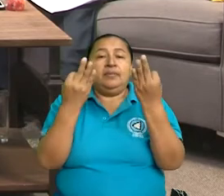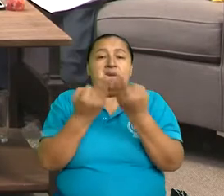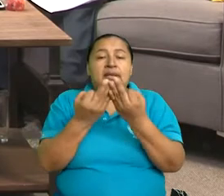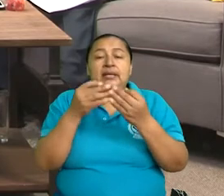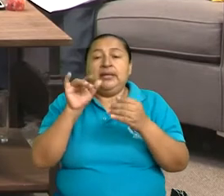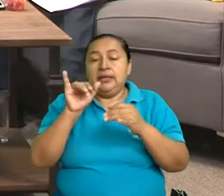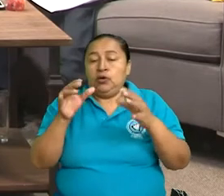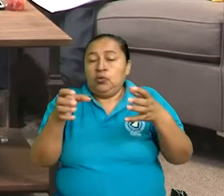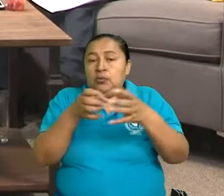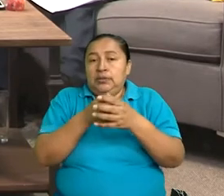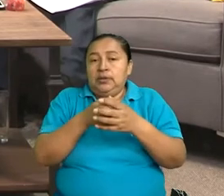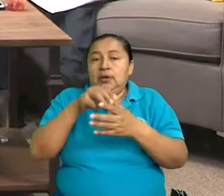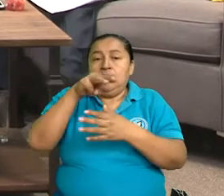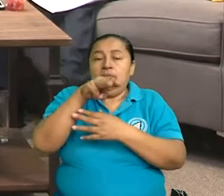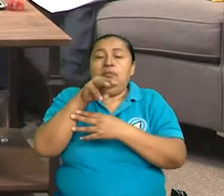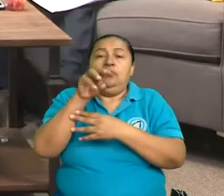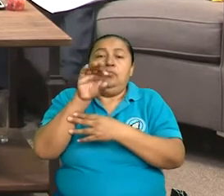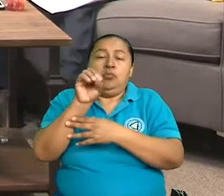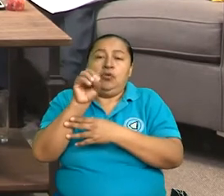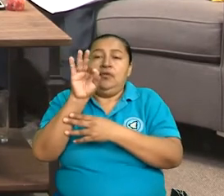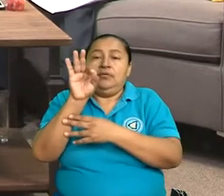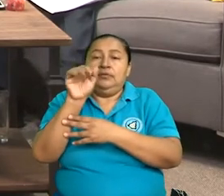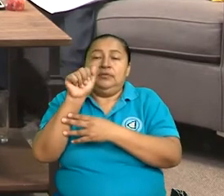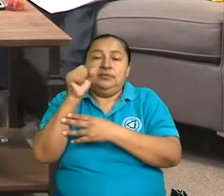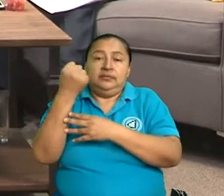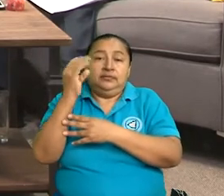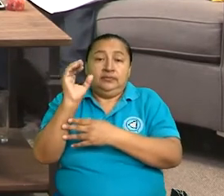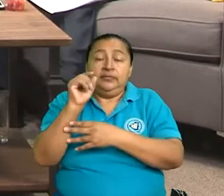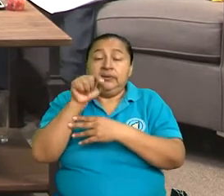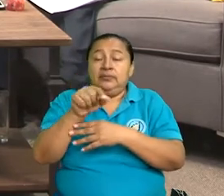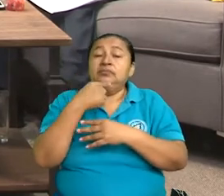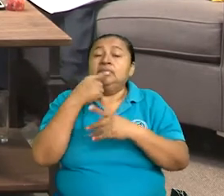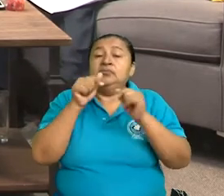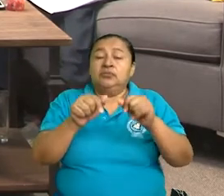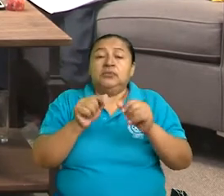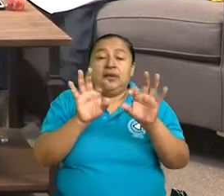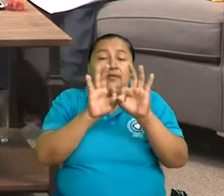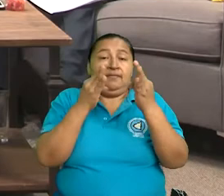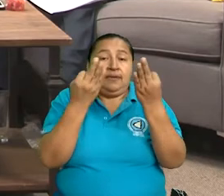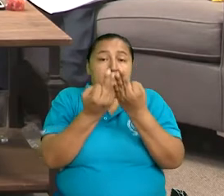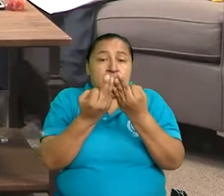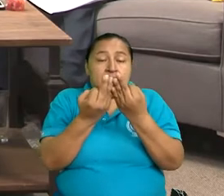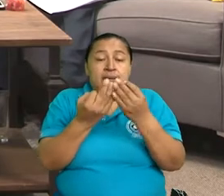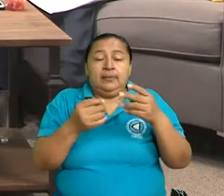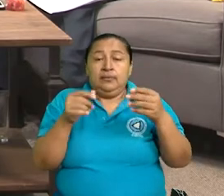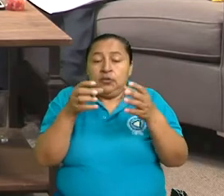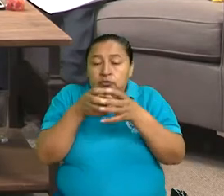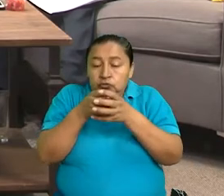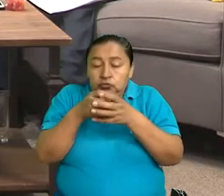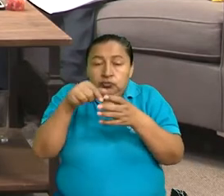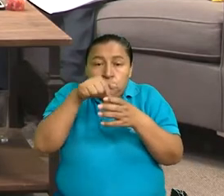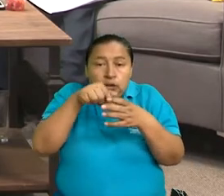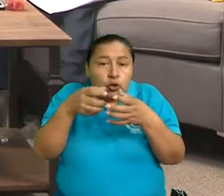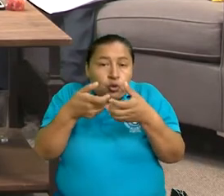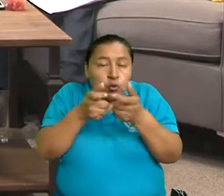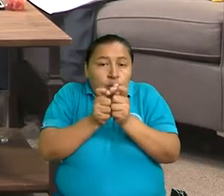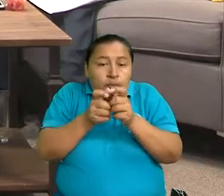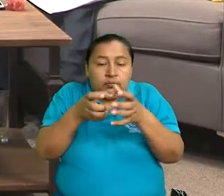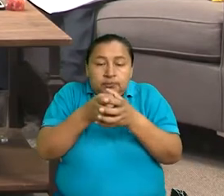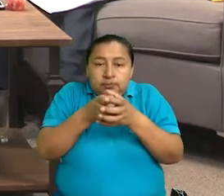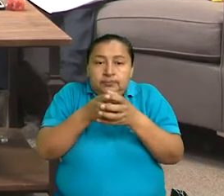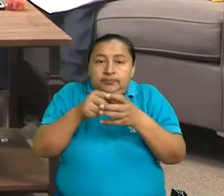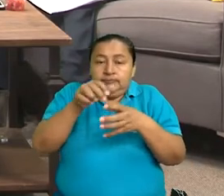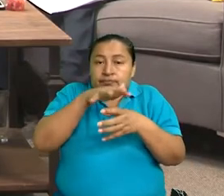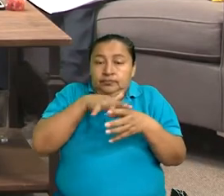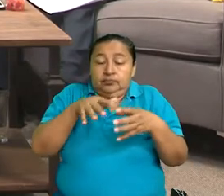comunitario. Es un modelo de salud en donde la familia, esa microsociedad, ese espacio